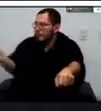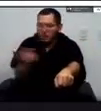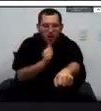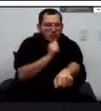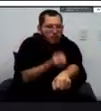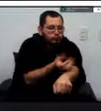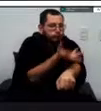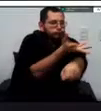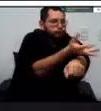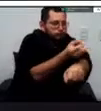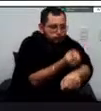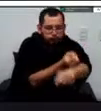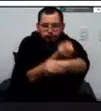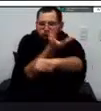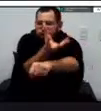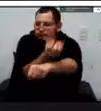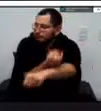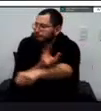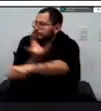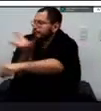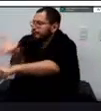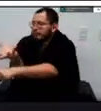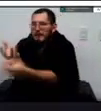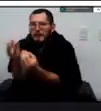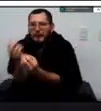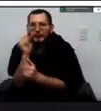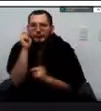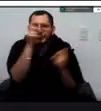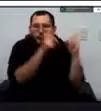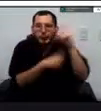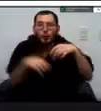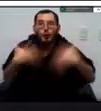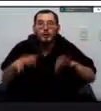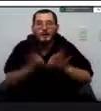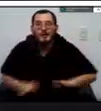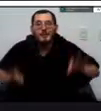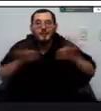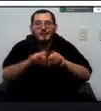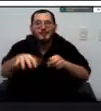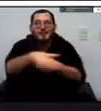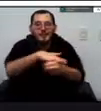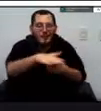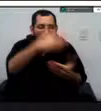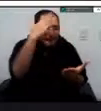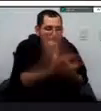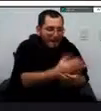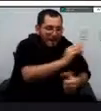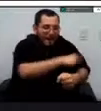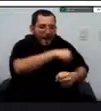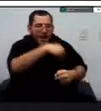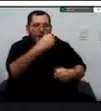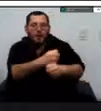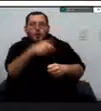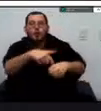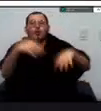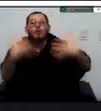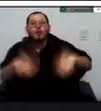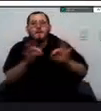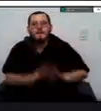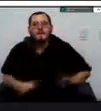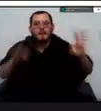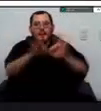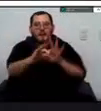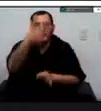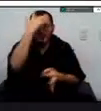importante del sistema nacional de gestión del riesgo porque acá empieza el municipio y si el municipio pierde su capacidad operativa entonces se va